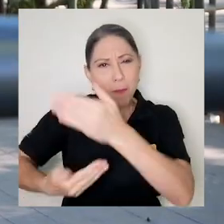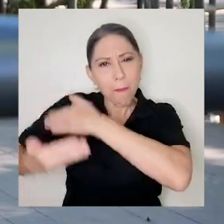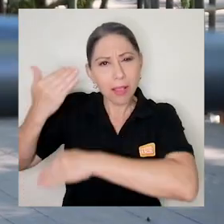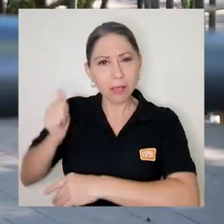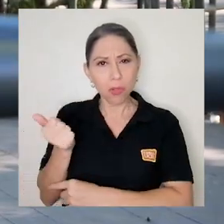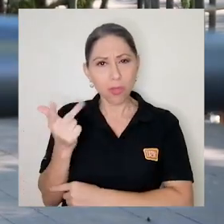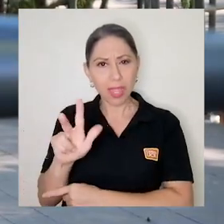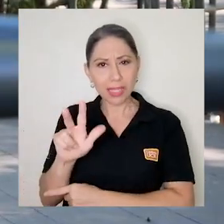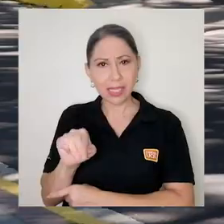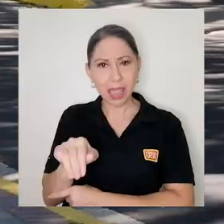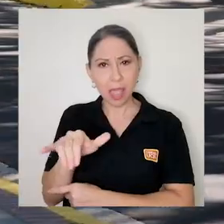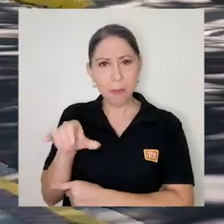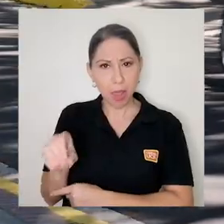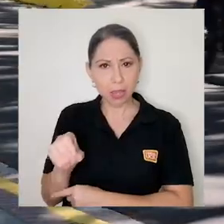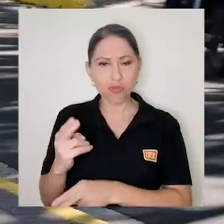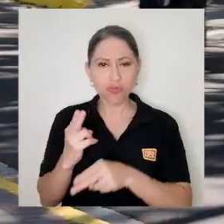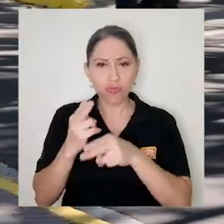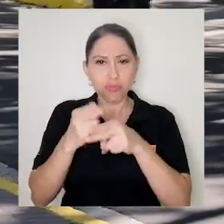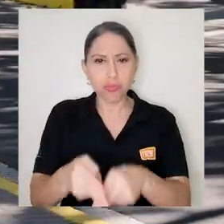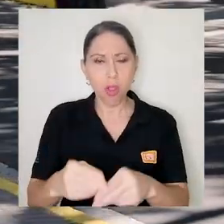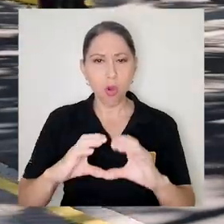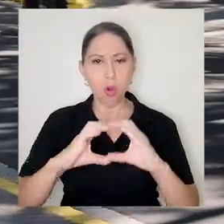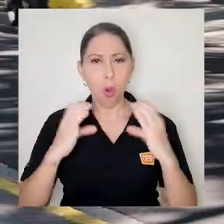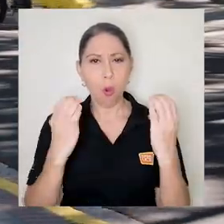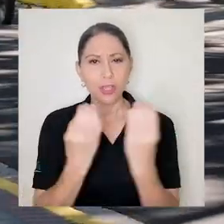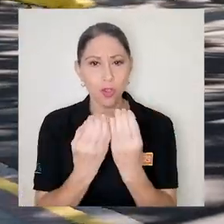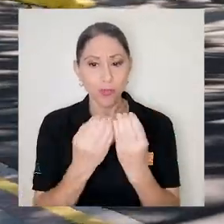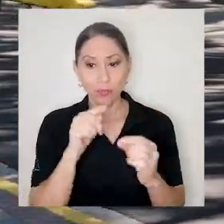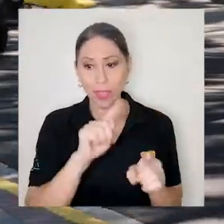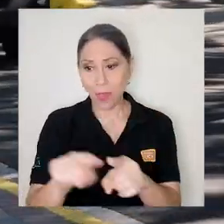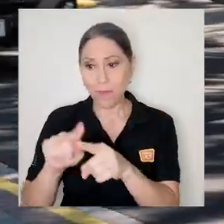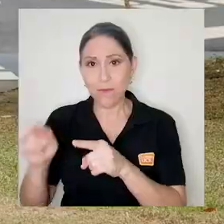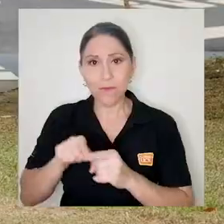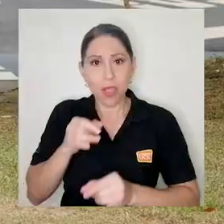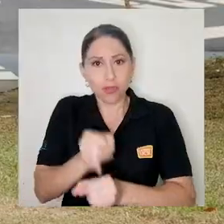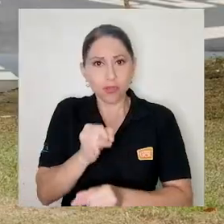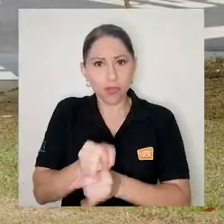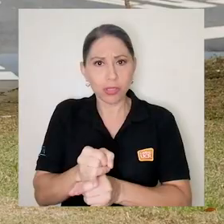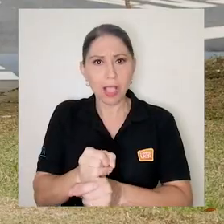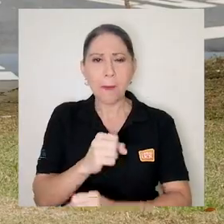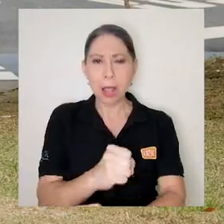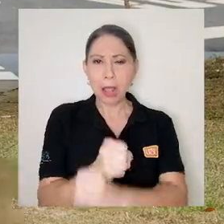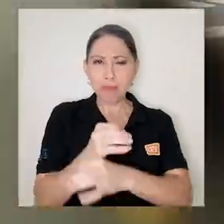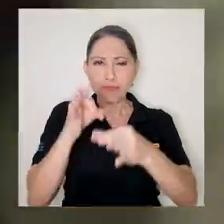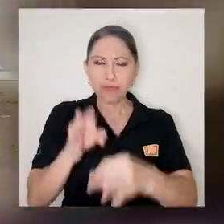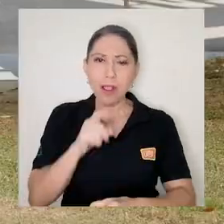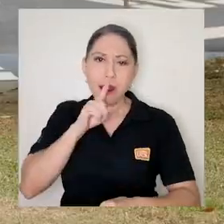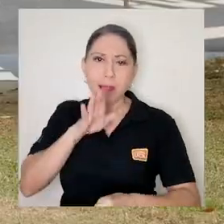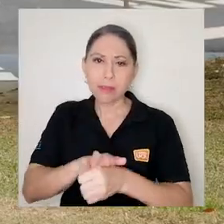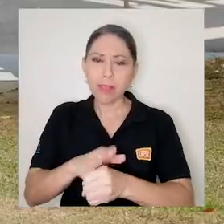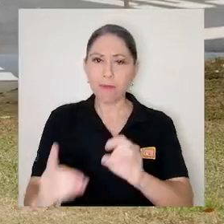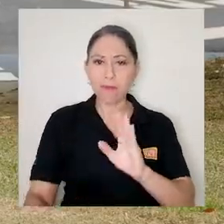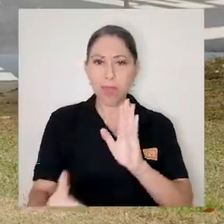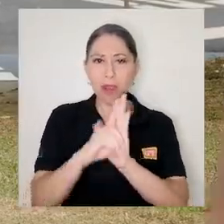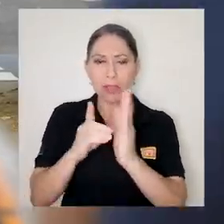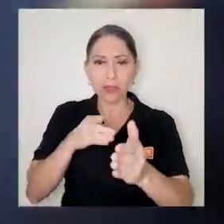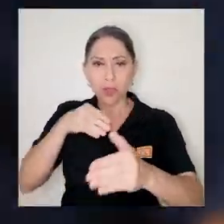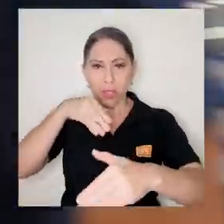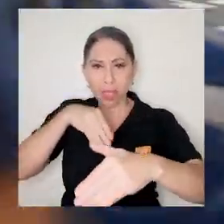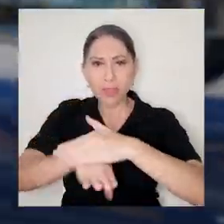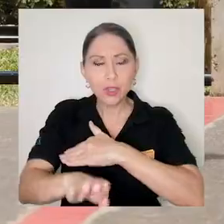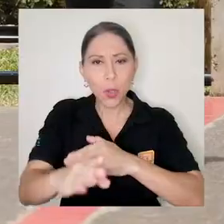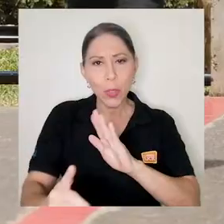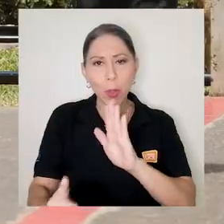pasado 13 de mayo nombraron una comisión interinstitucional para garantizar el derecho de admisión y de